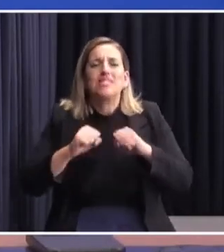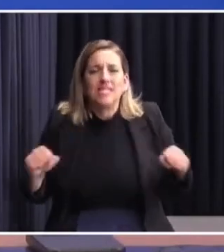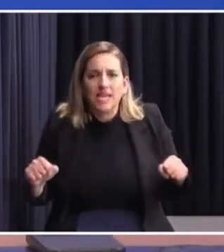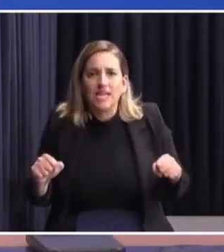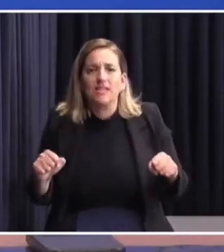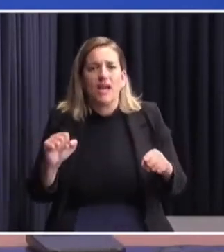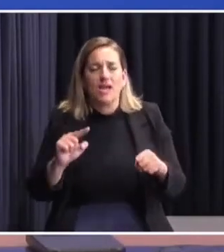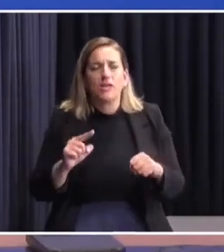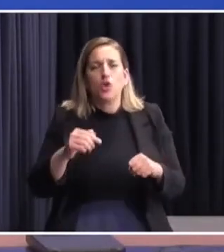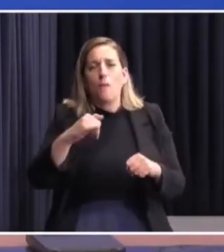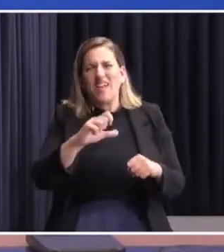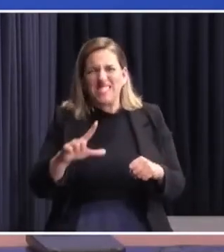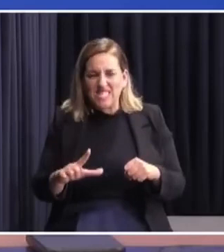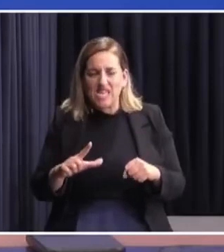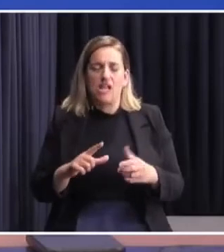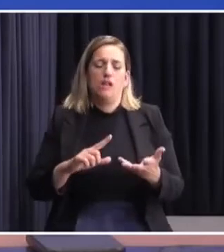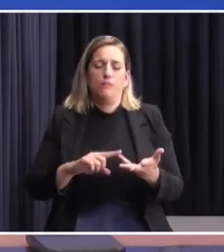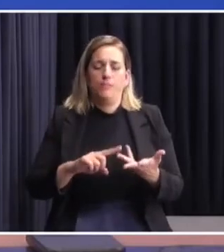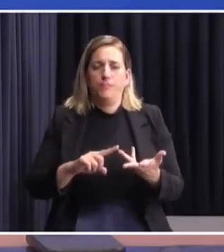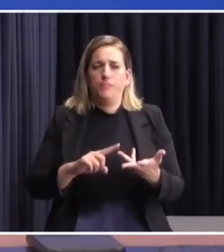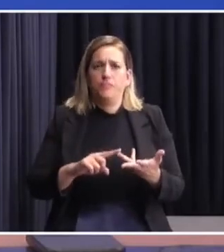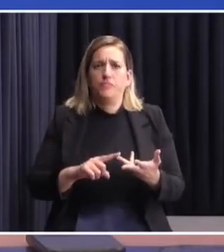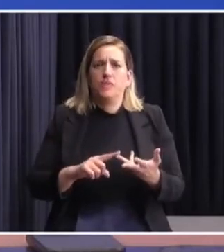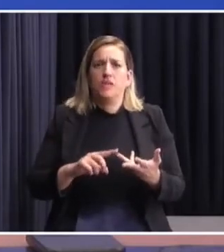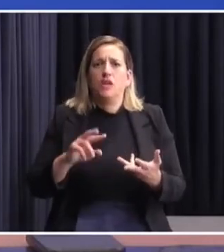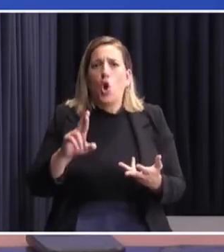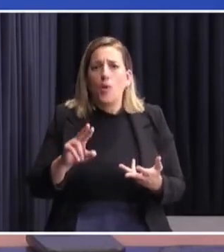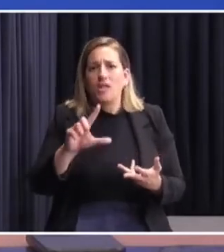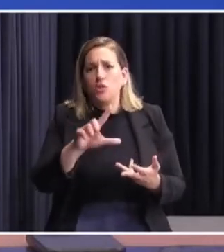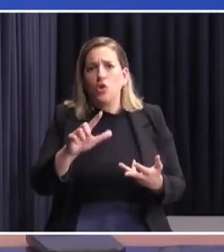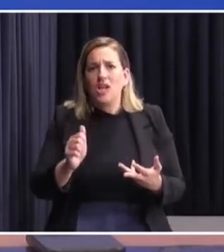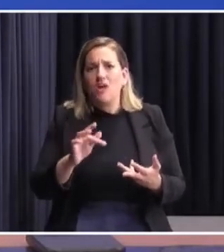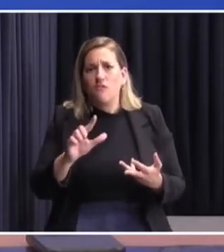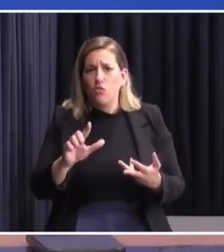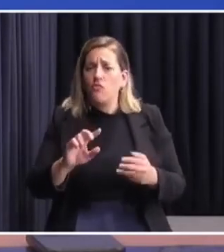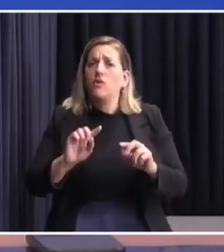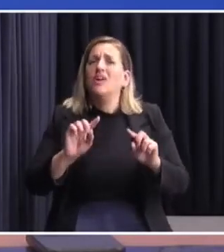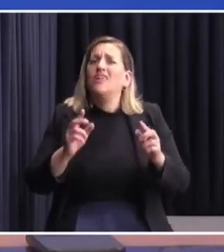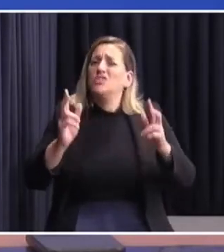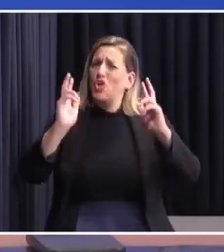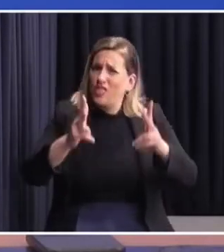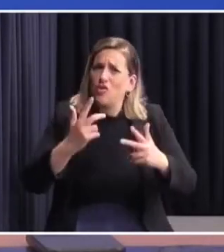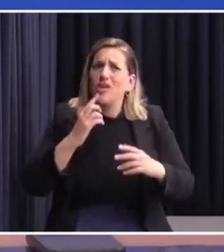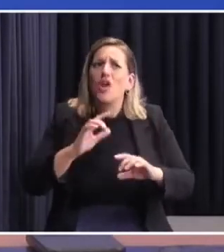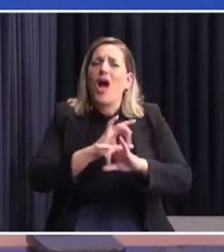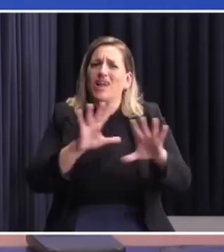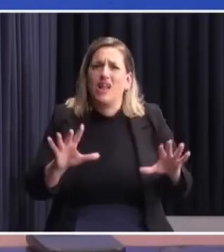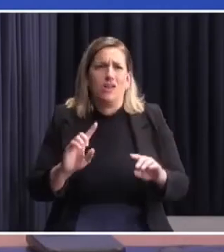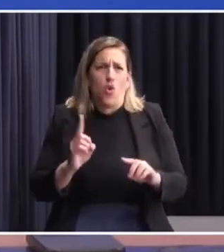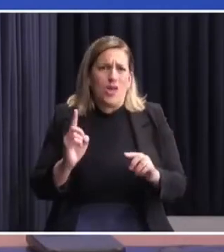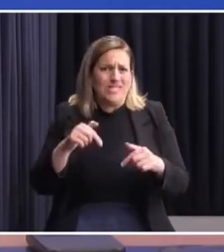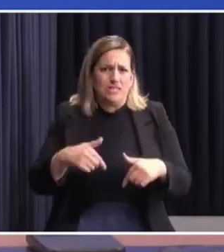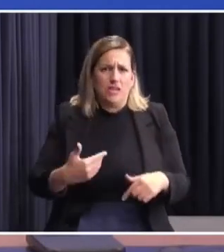Guillermo Maciel y Roberto Lafluf, que abre un paréntesis, no tiene competencia ni